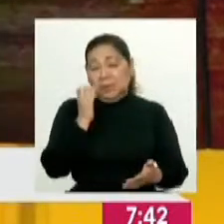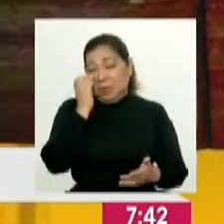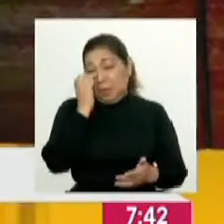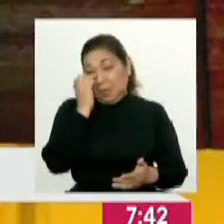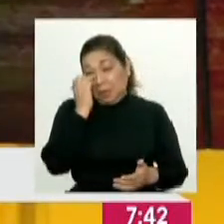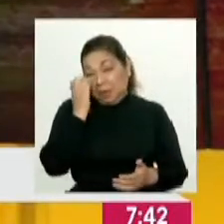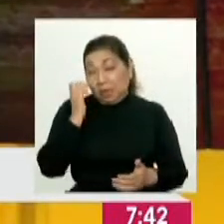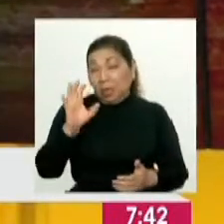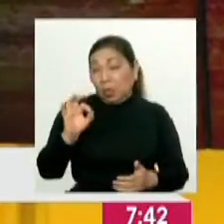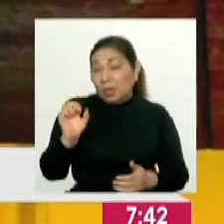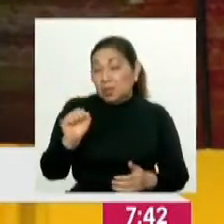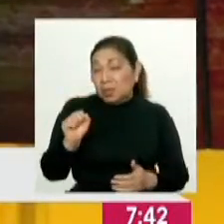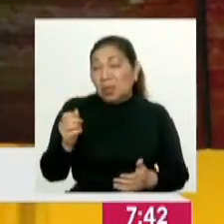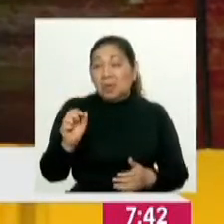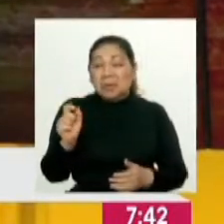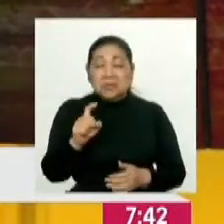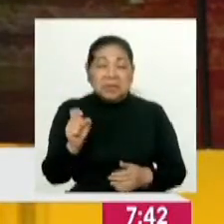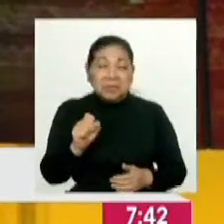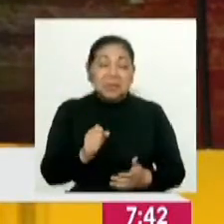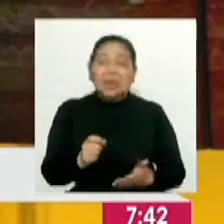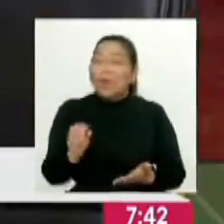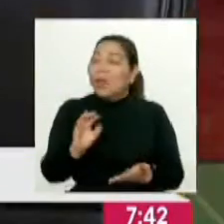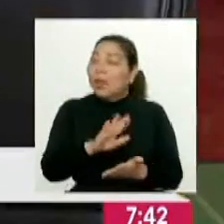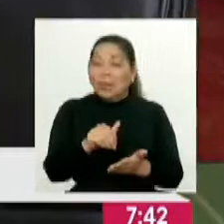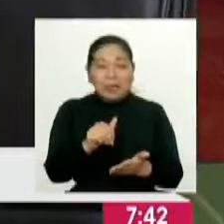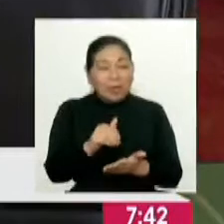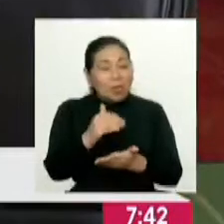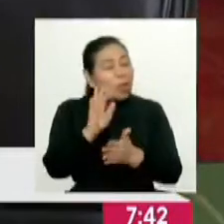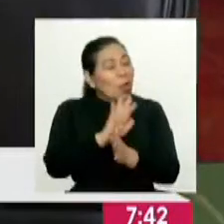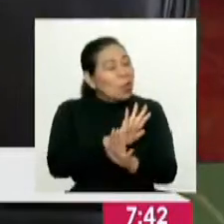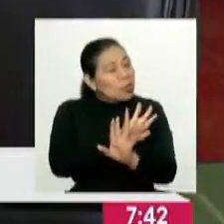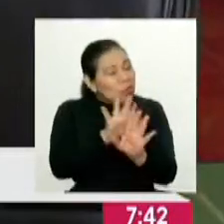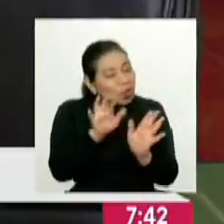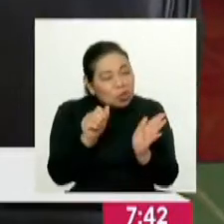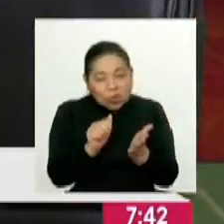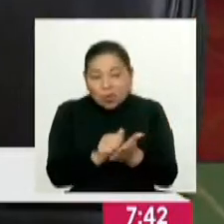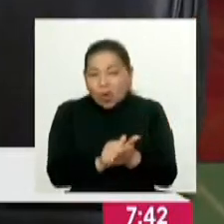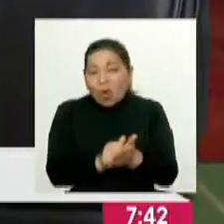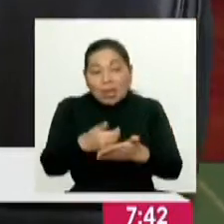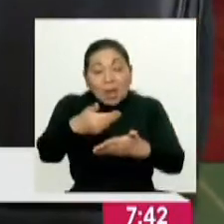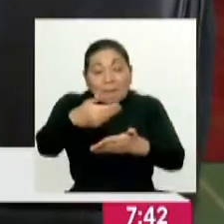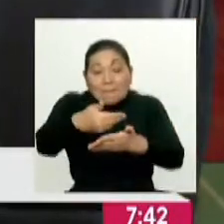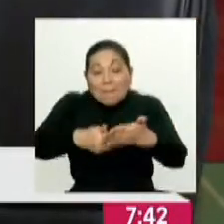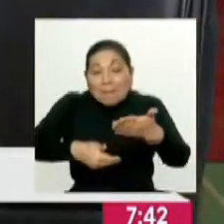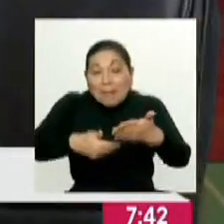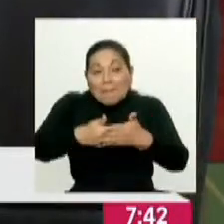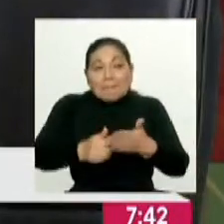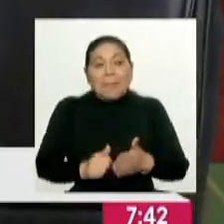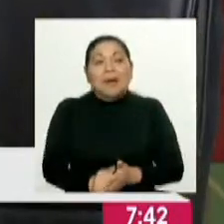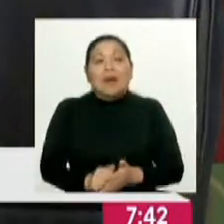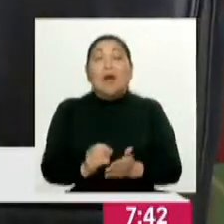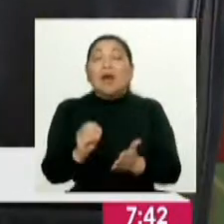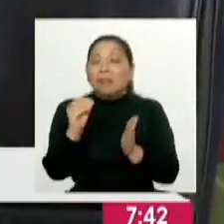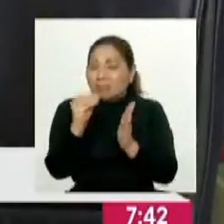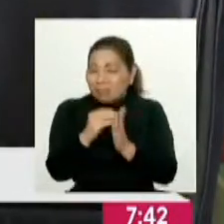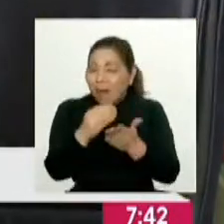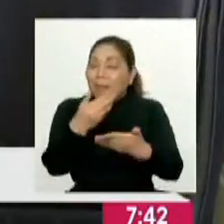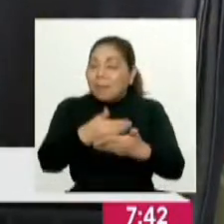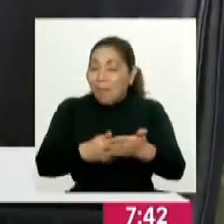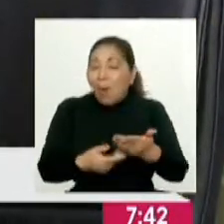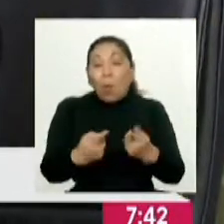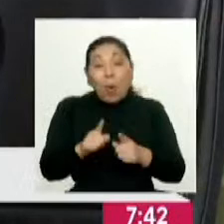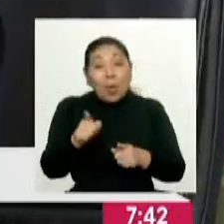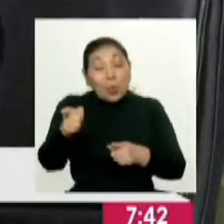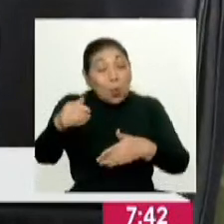50 soles, 100 soles. Se declara todo lo que esté documentado. Y todo debe estar documentado en una